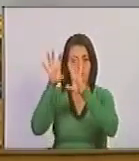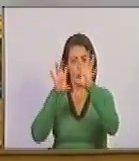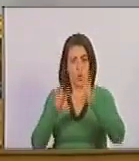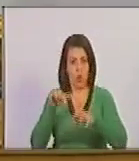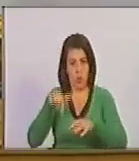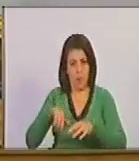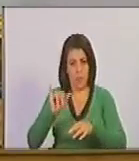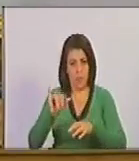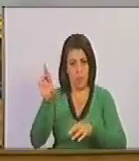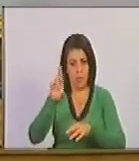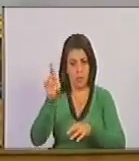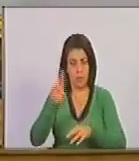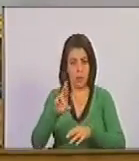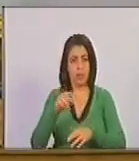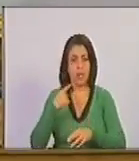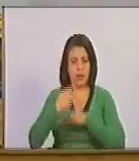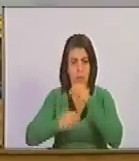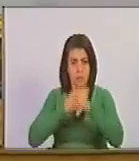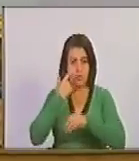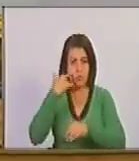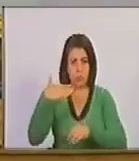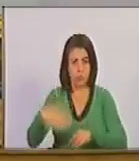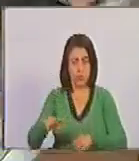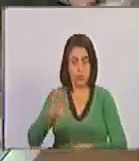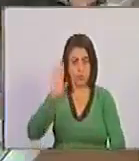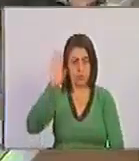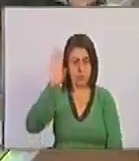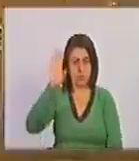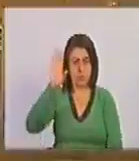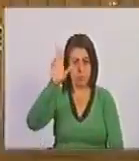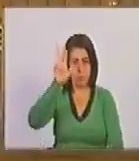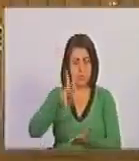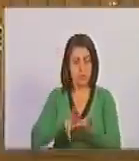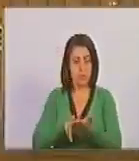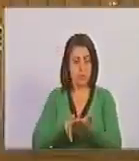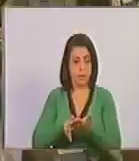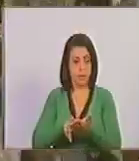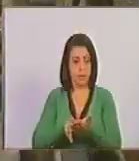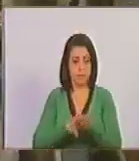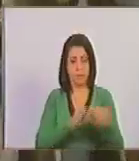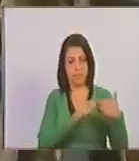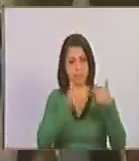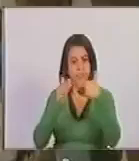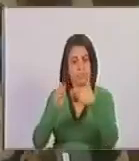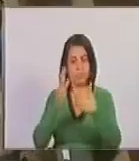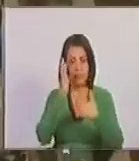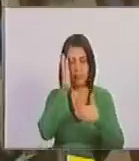internos de la república sirvanse a manifestar a una ciudad de costumbre que da aprobada la prórroga